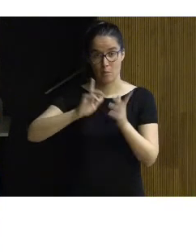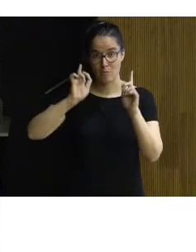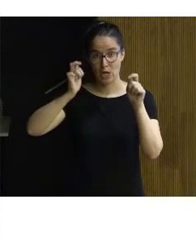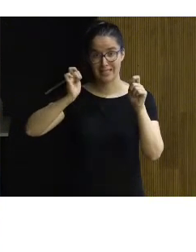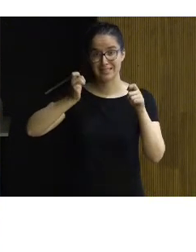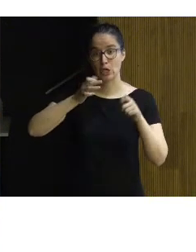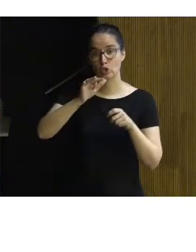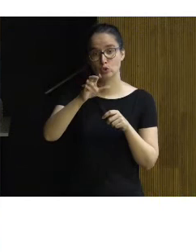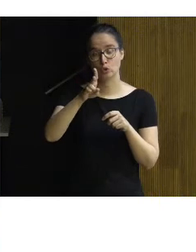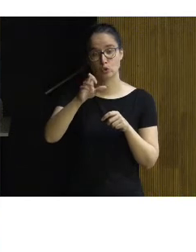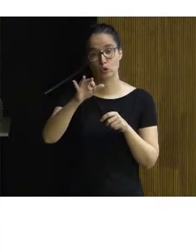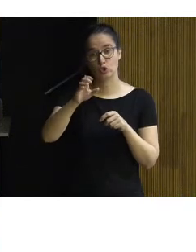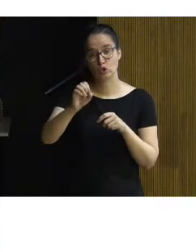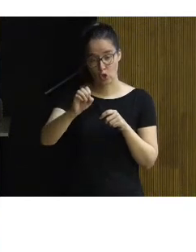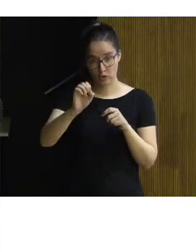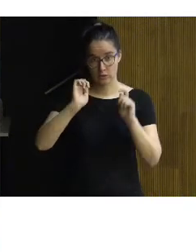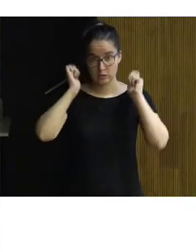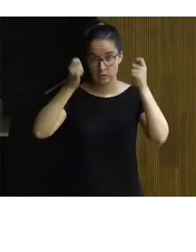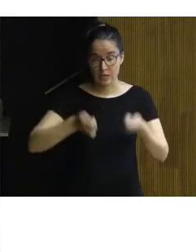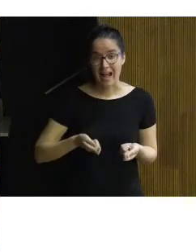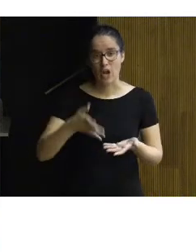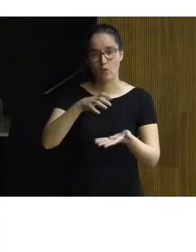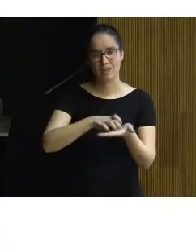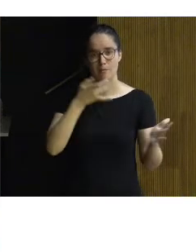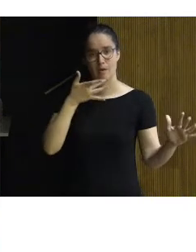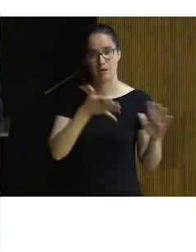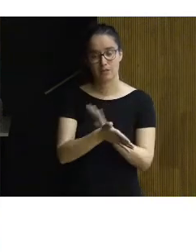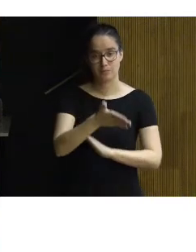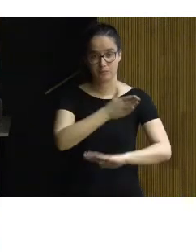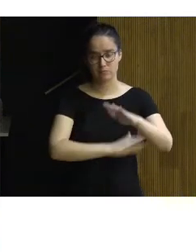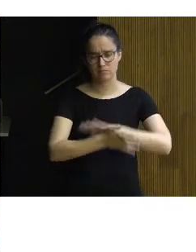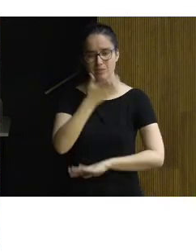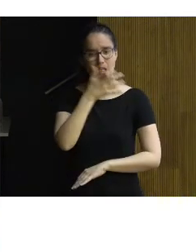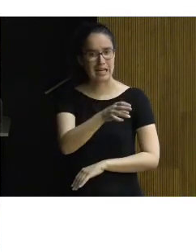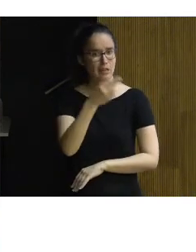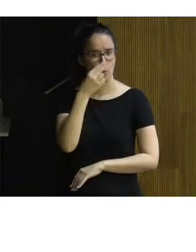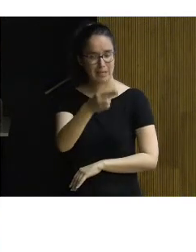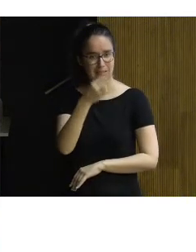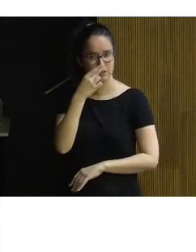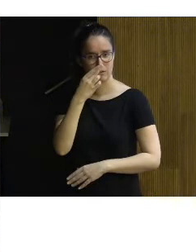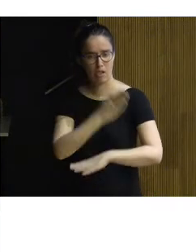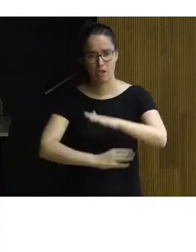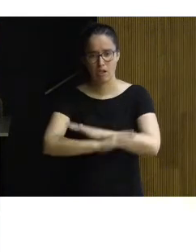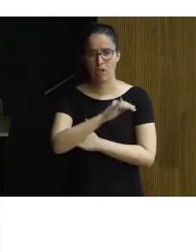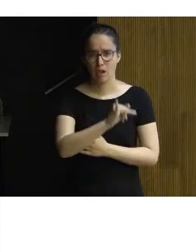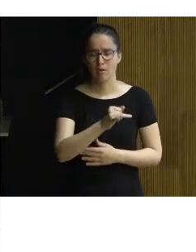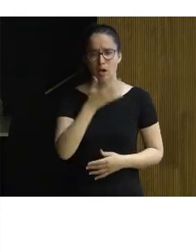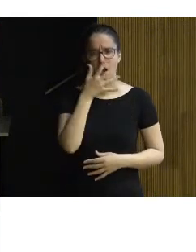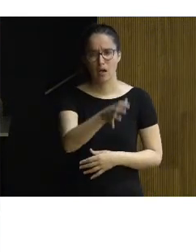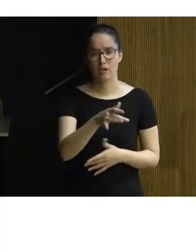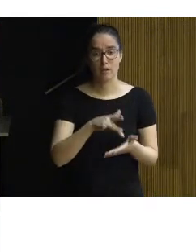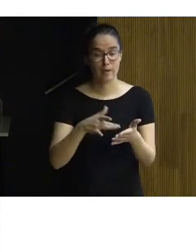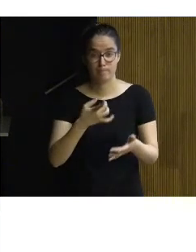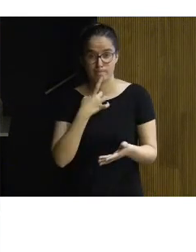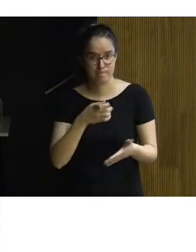llegó a la oficina permanente de discapacidad llegó una queja de un visitante con discapacidad que había encontrado